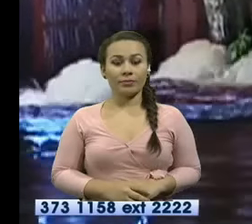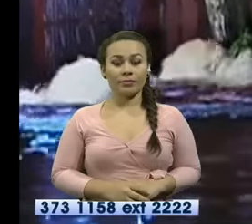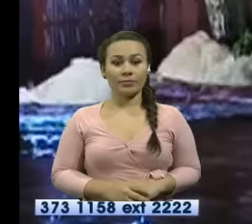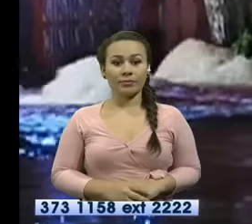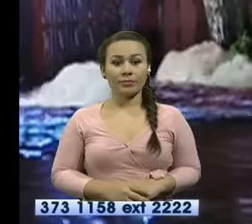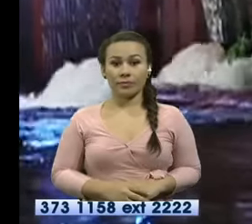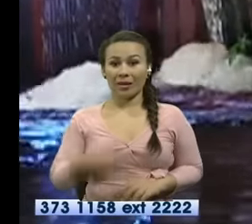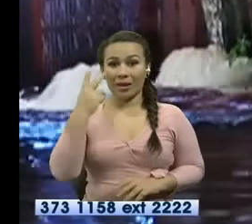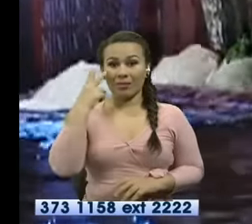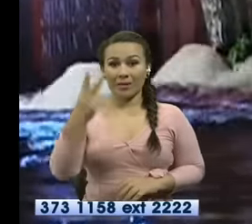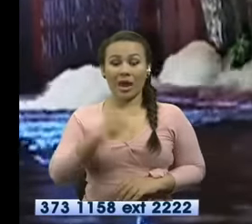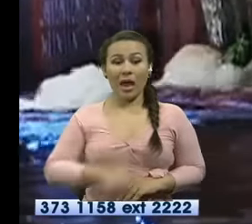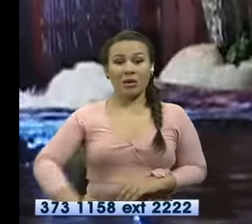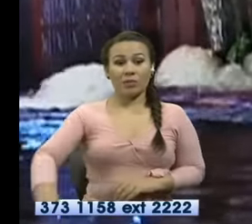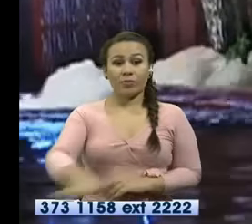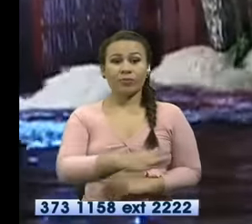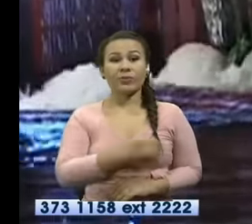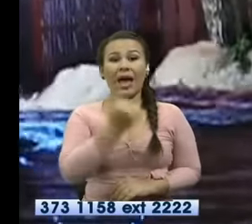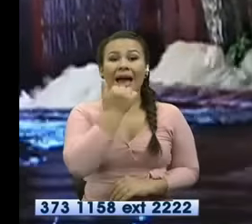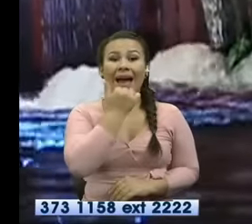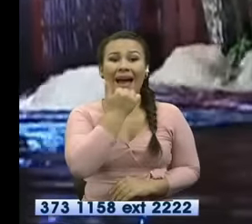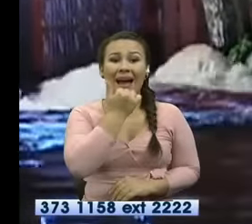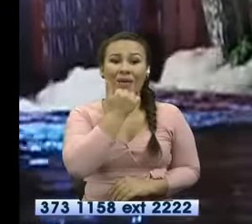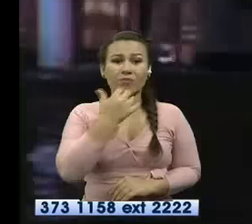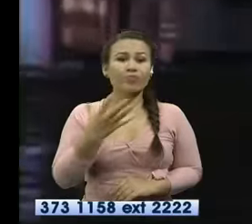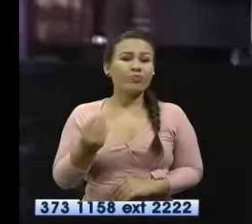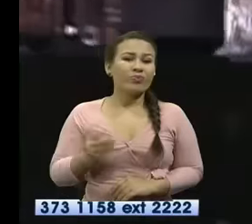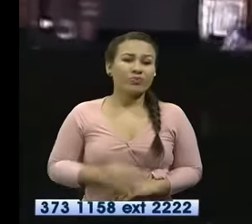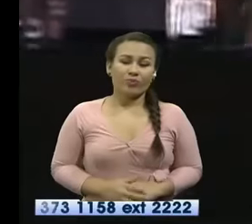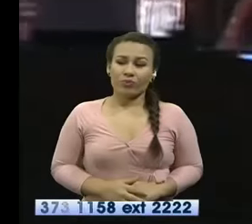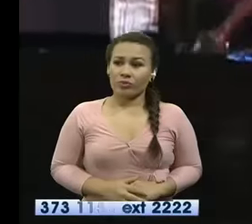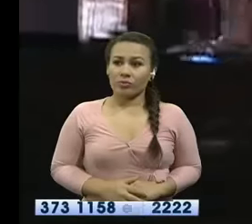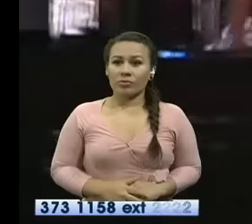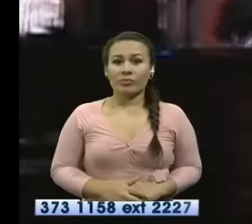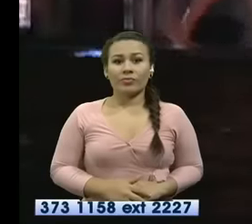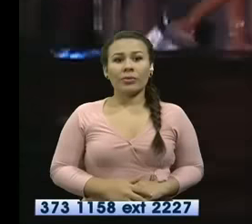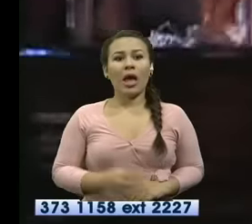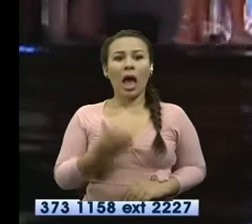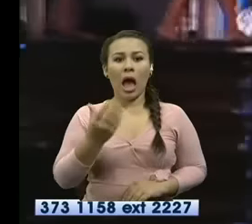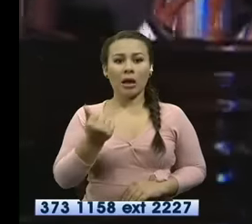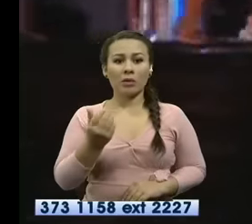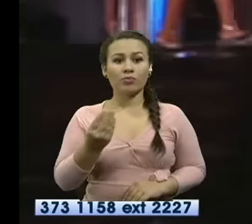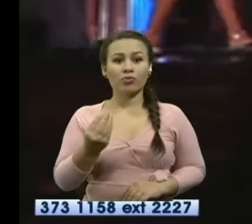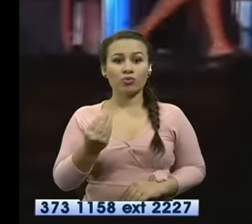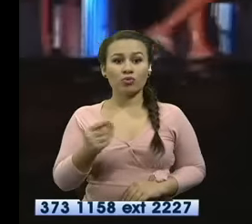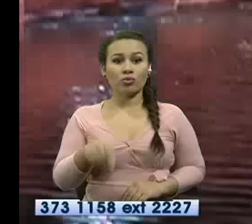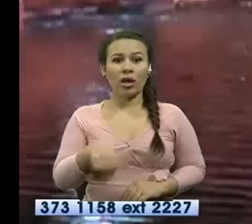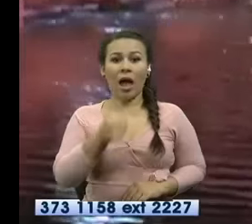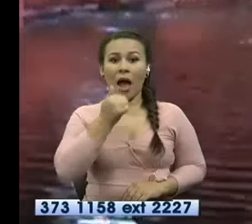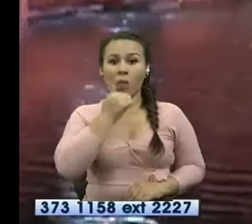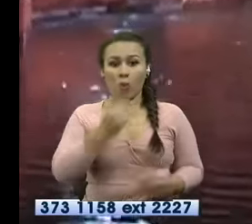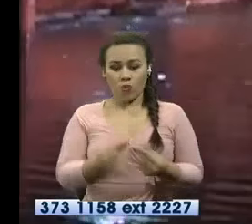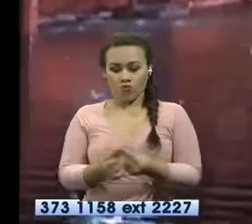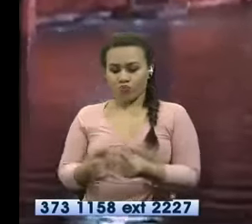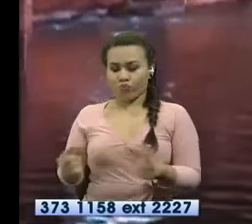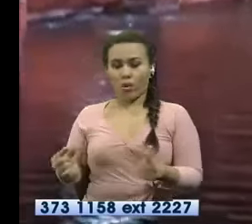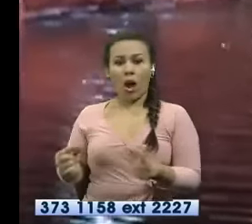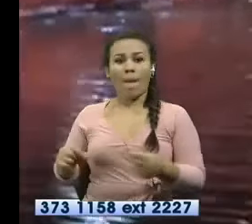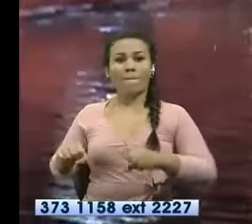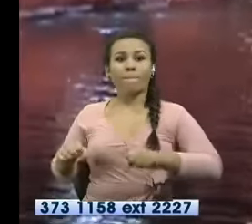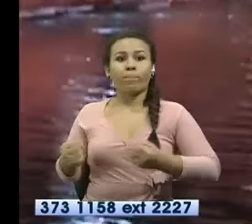no era un manantial que brotó para calmar la sed se trató de agua potable de un acueducto roto en la manzana